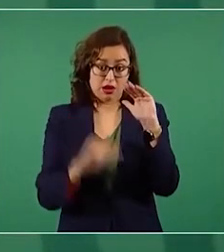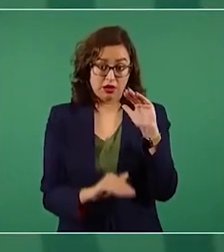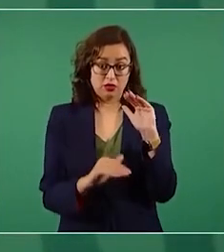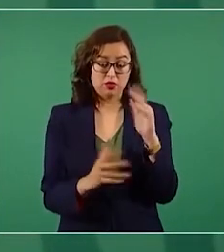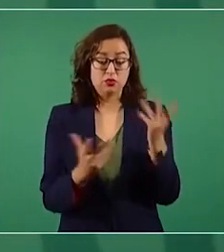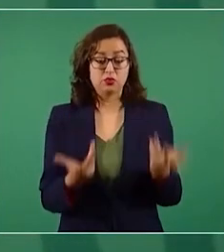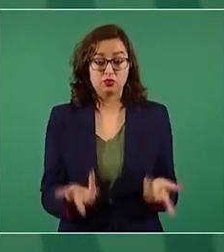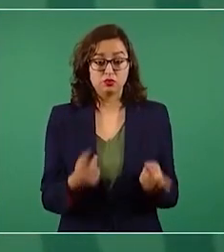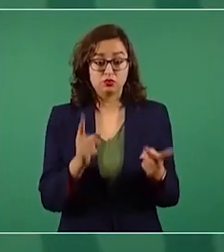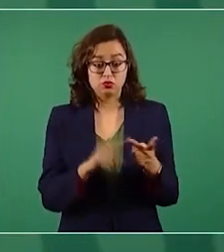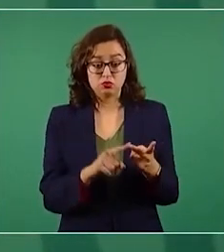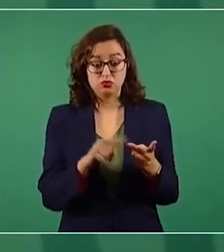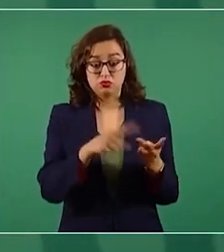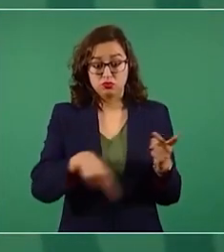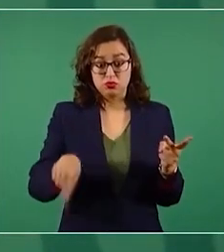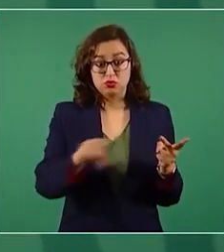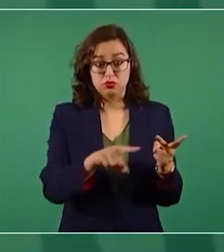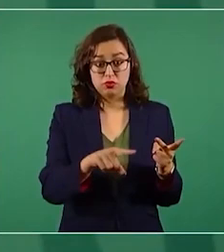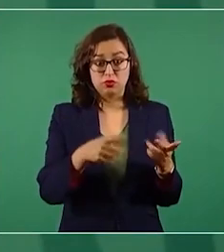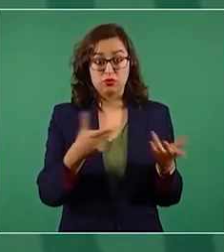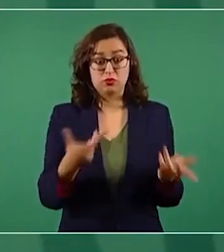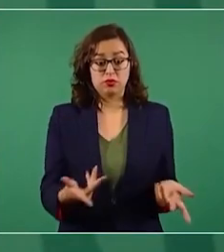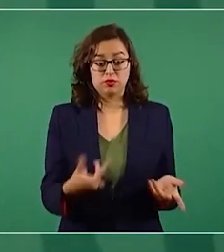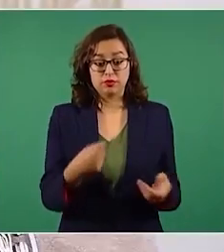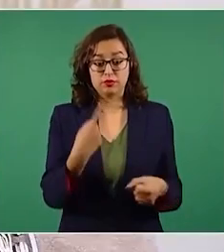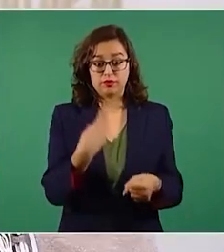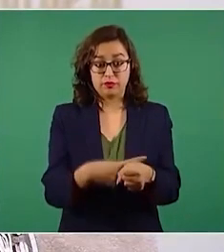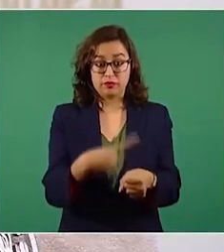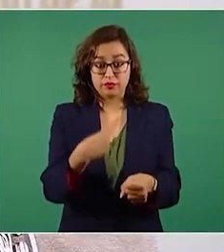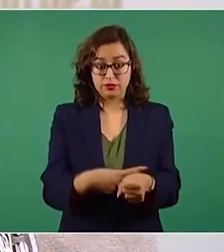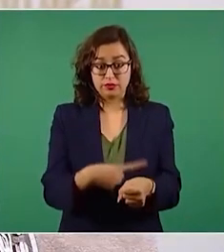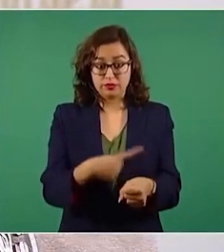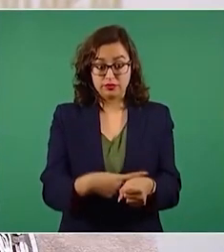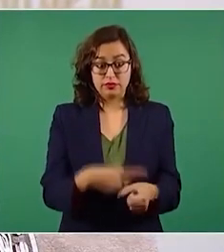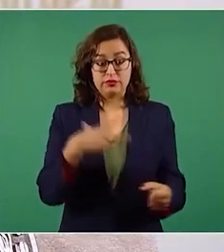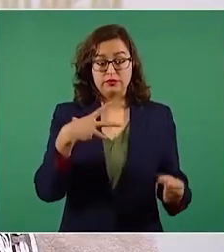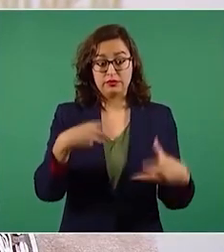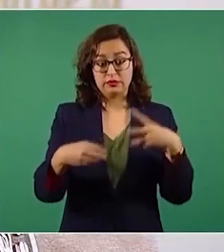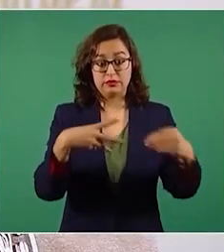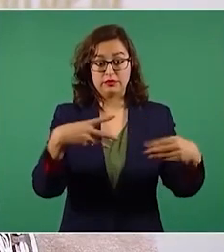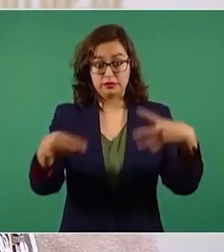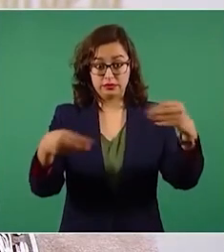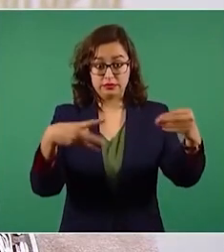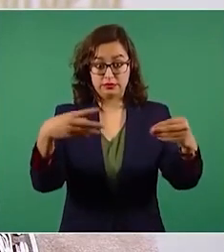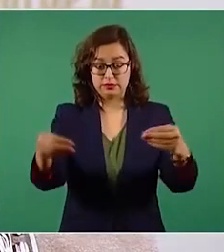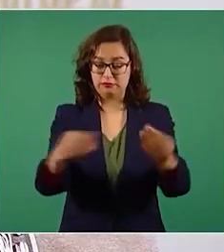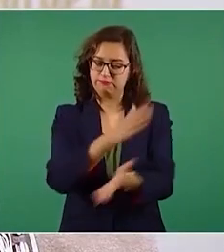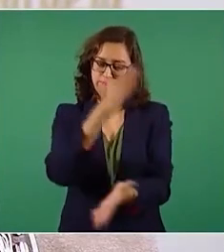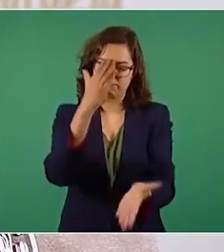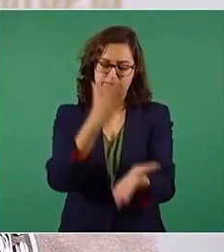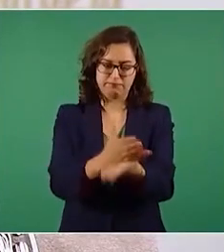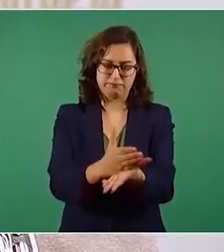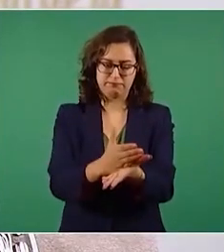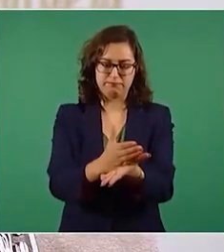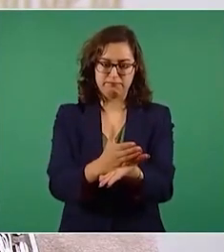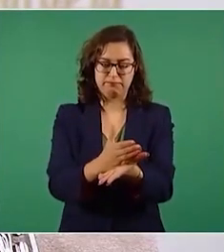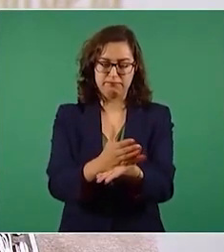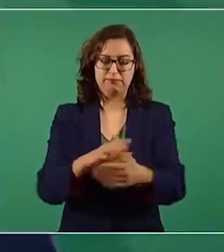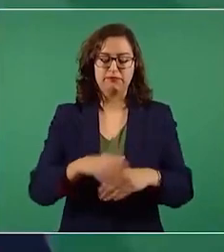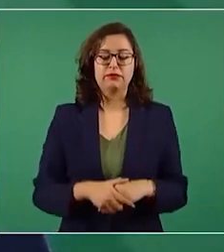idea de que se eviten contagios a partir de estas personas, de las adolescentes y niños.